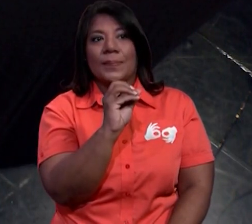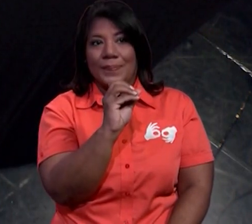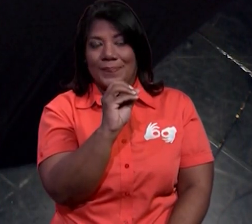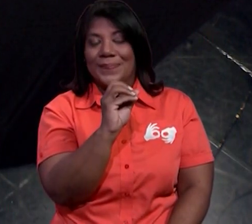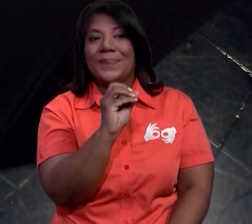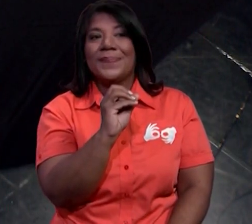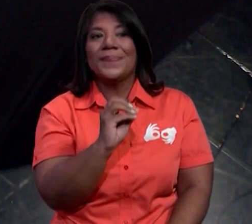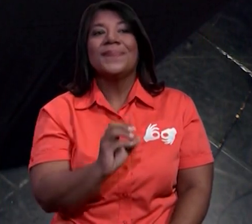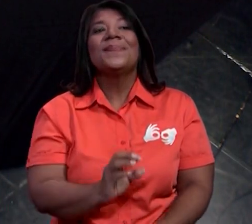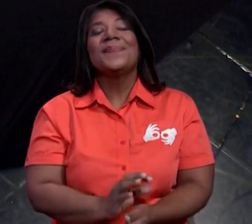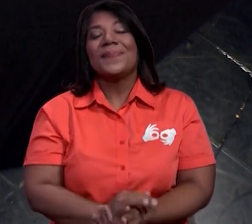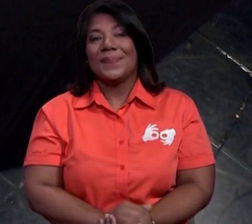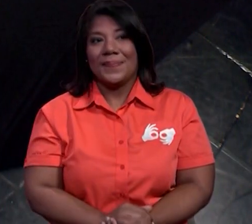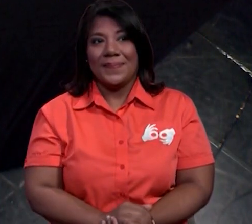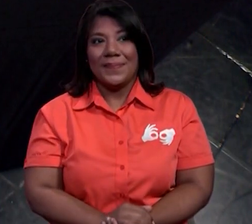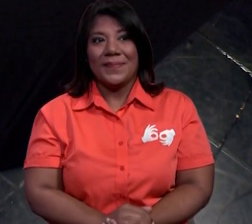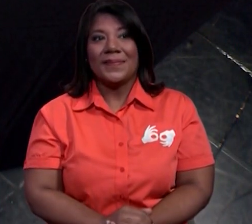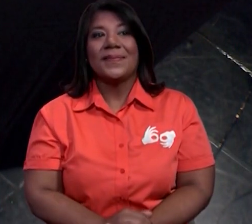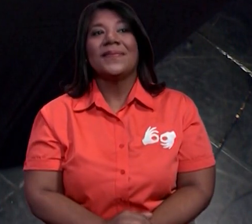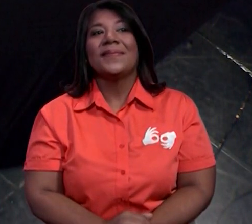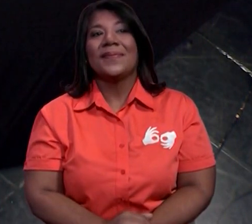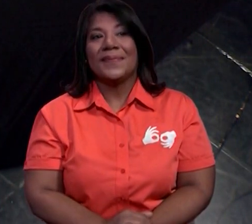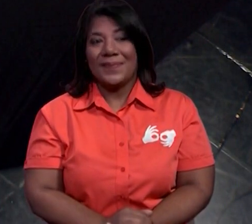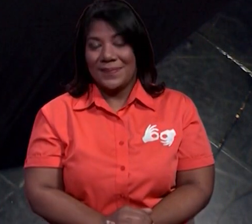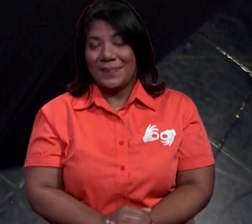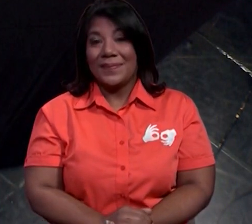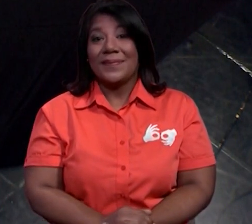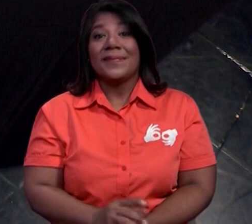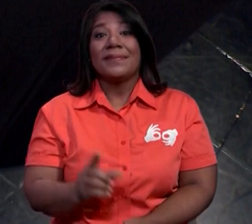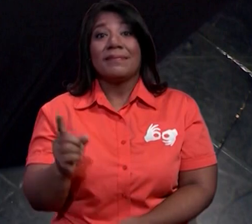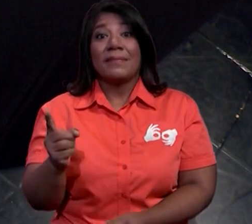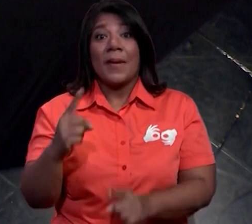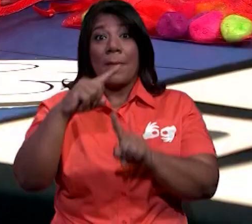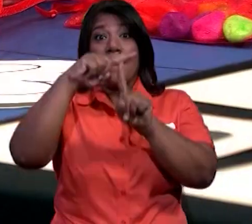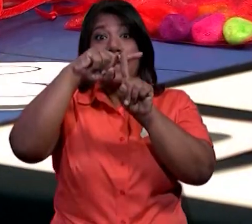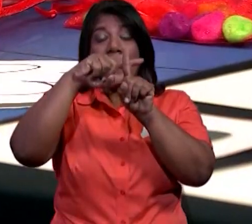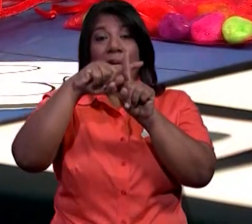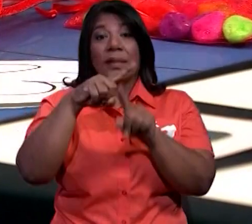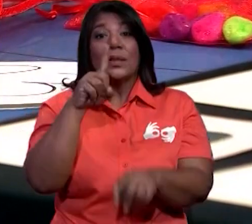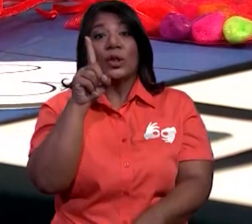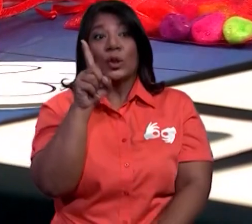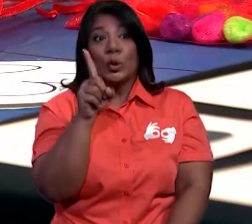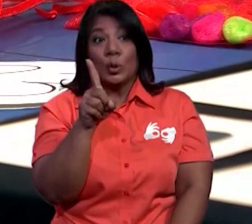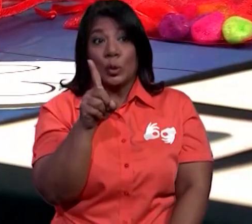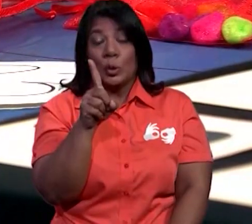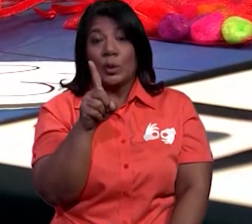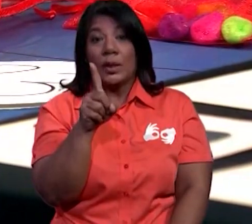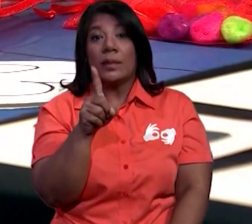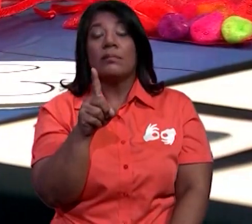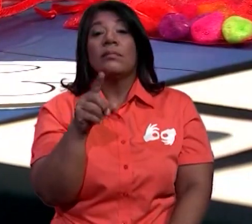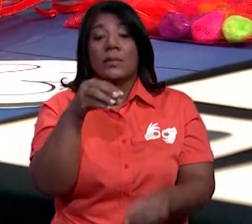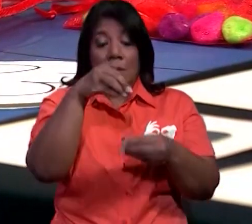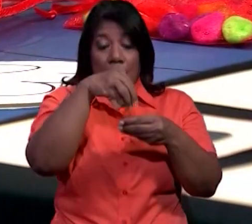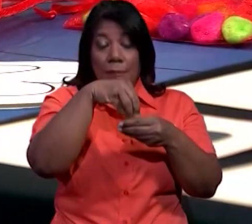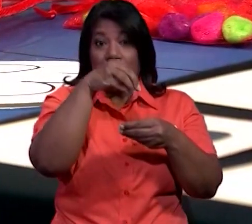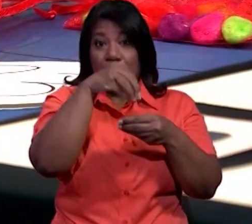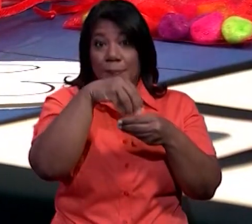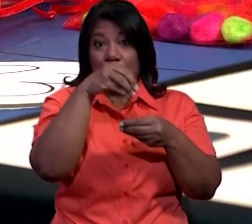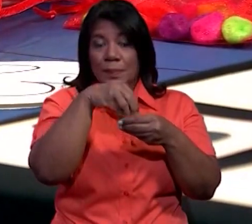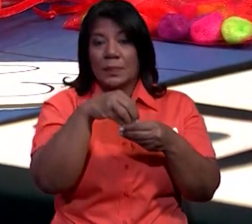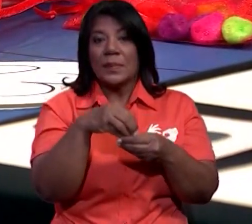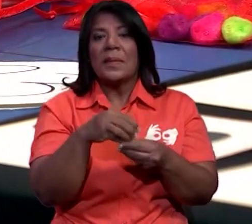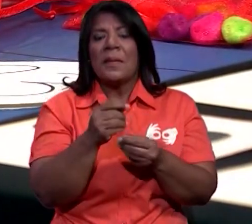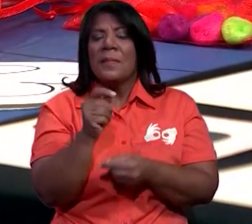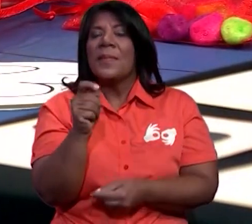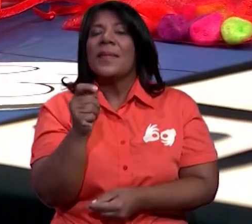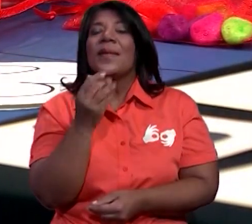¿Ok? Y si le agregamos una de las piedritas, porque dentro de cada una hay unas piedritas.